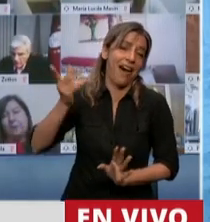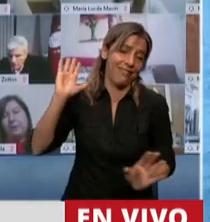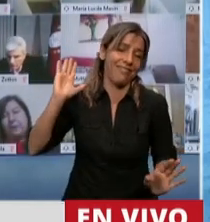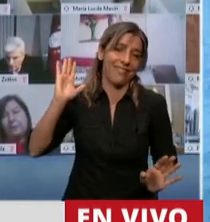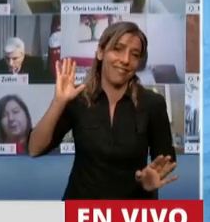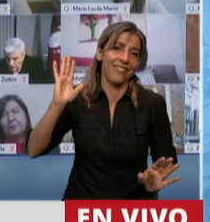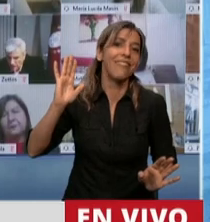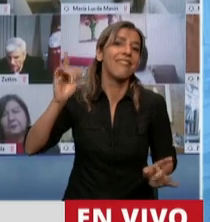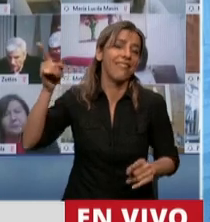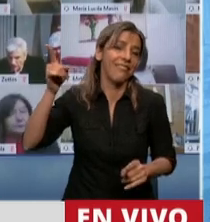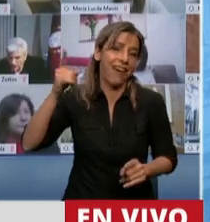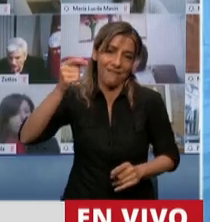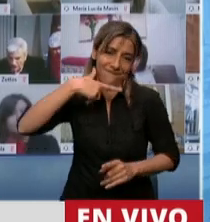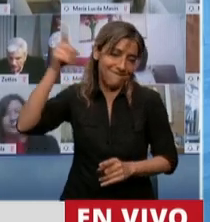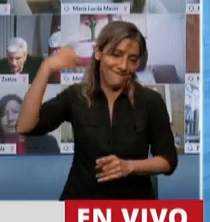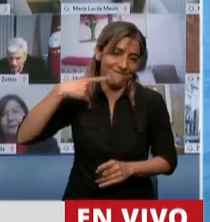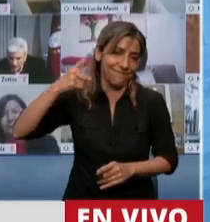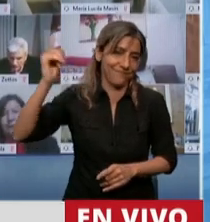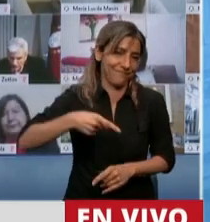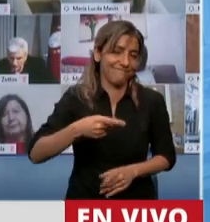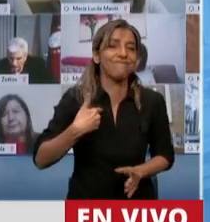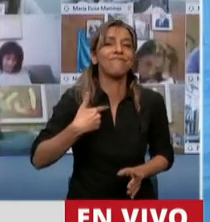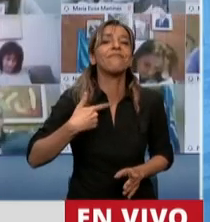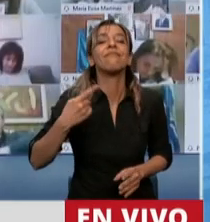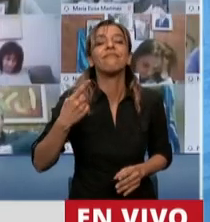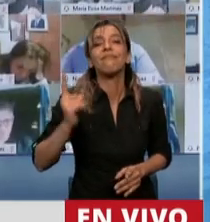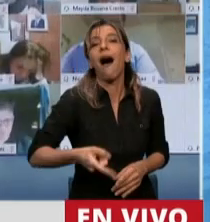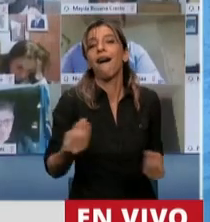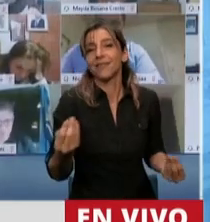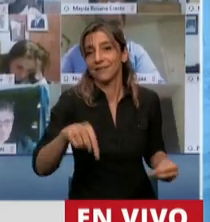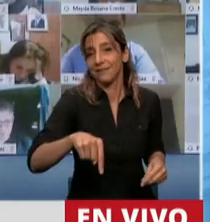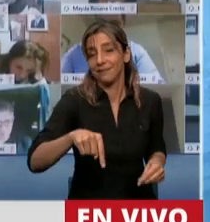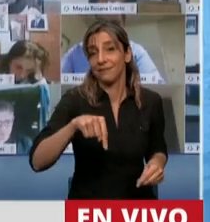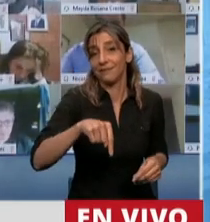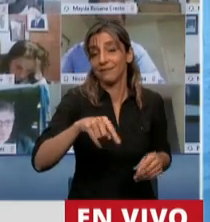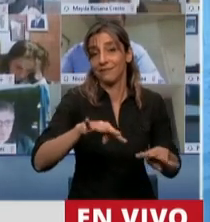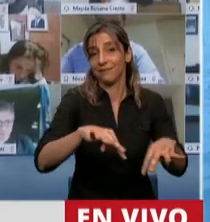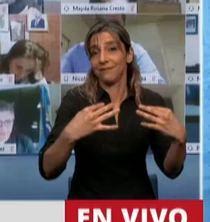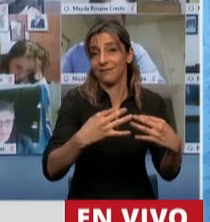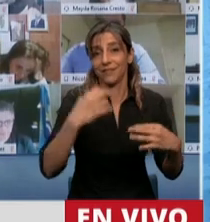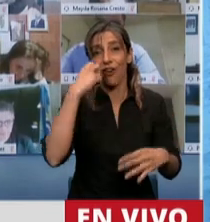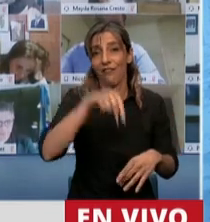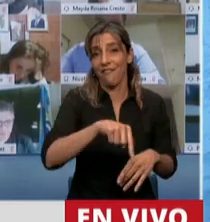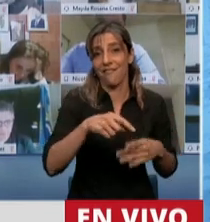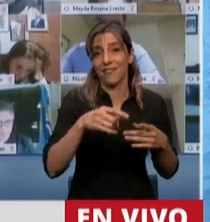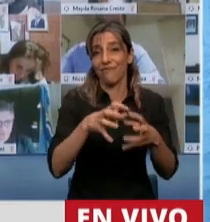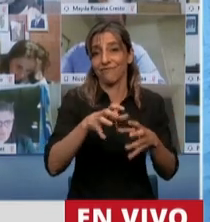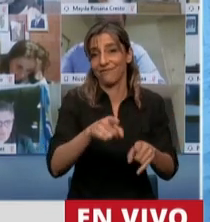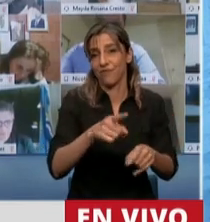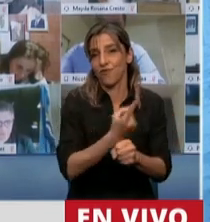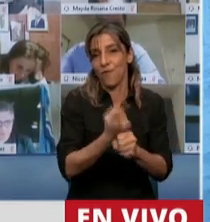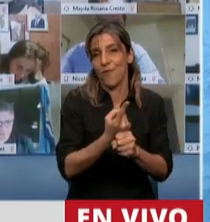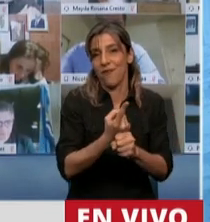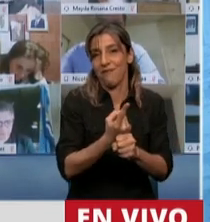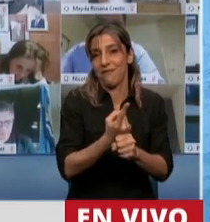días les impuso que este Parlamento no podía funcionar. ¿Por qué?